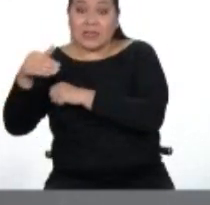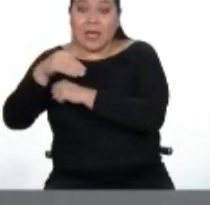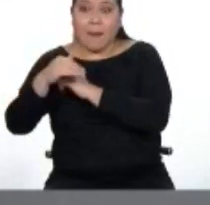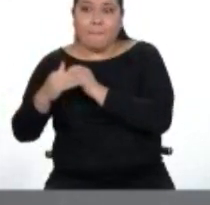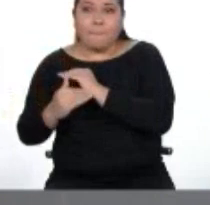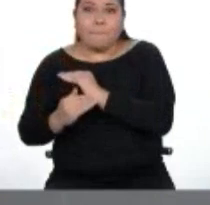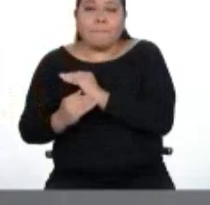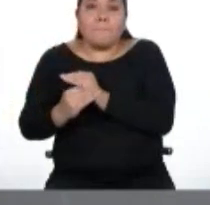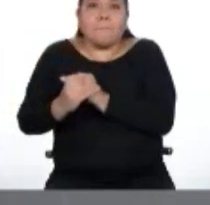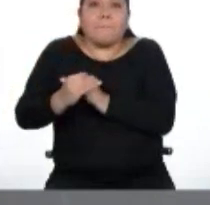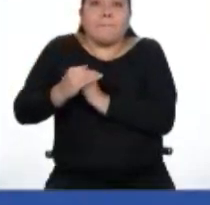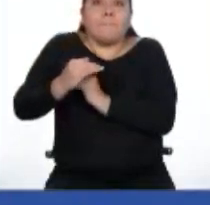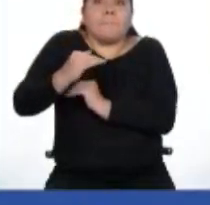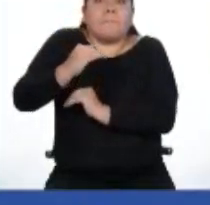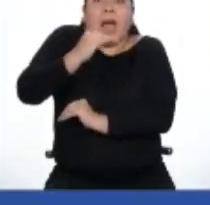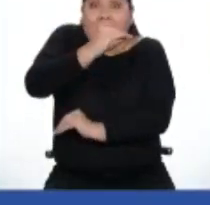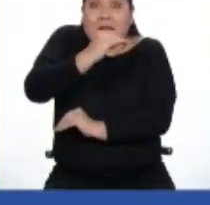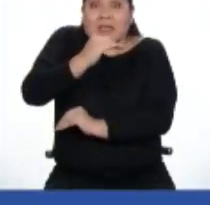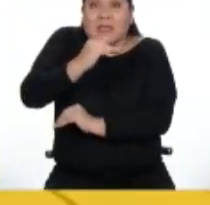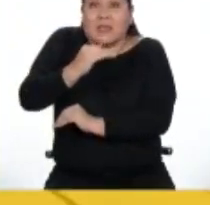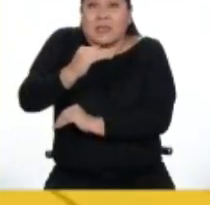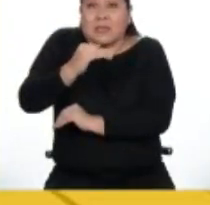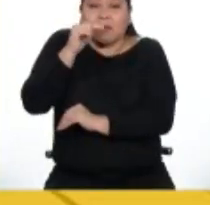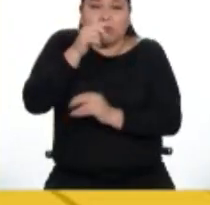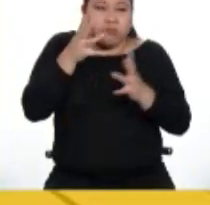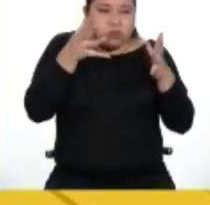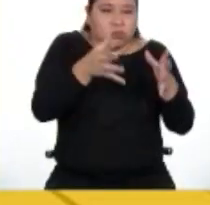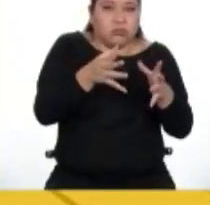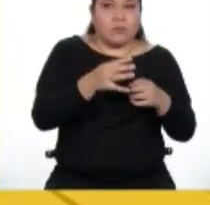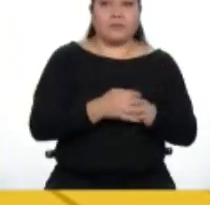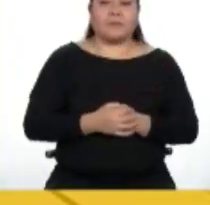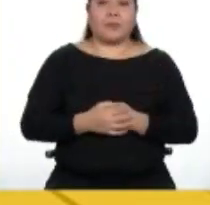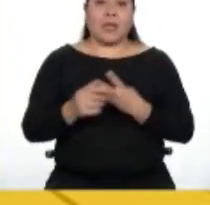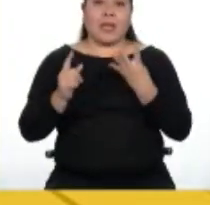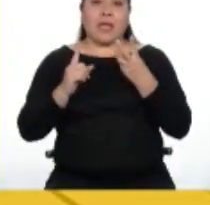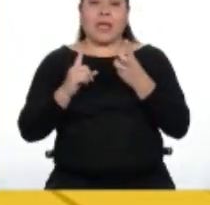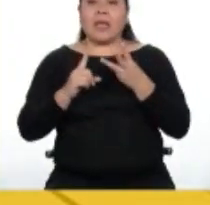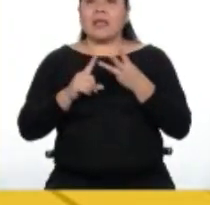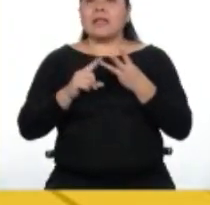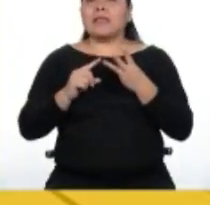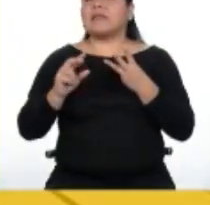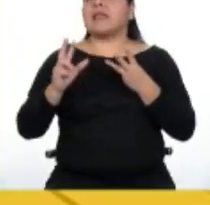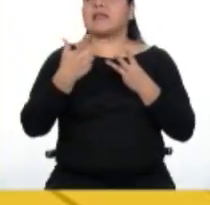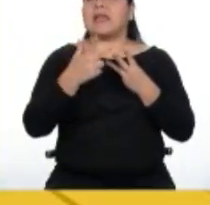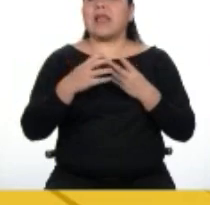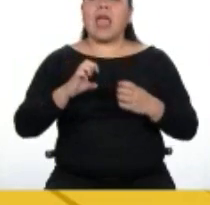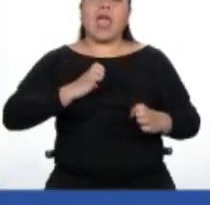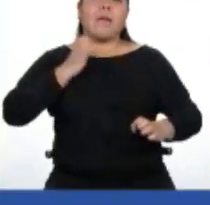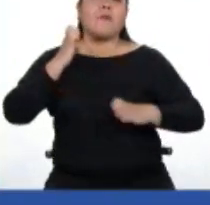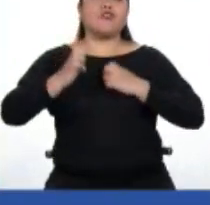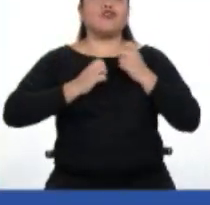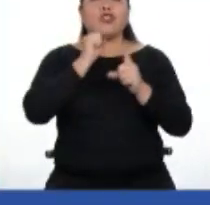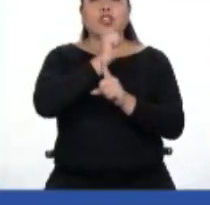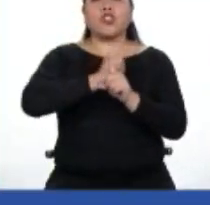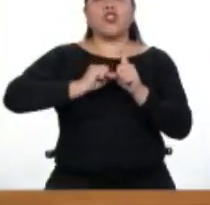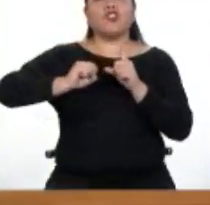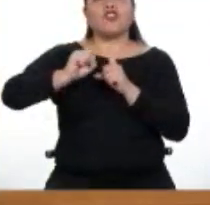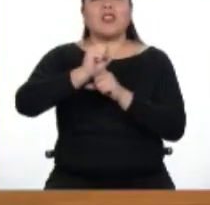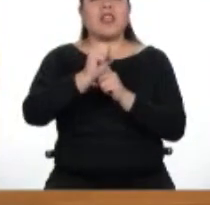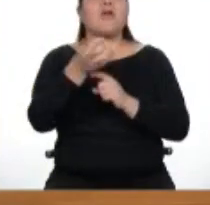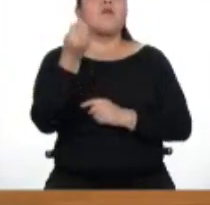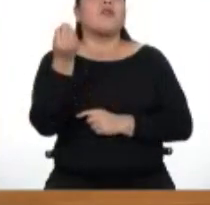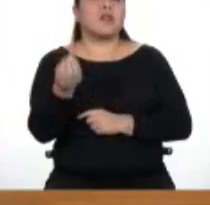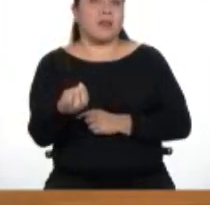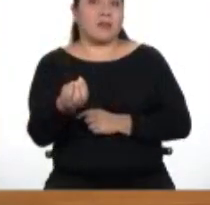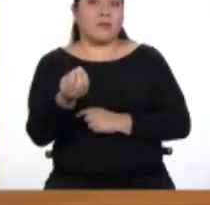intensidad o de especificidad. Finalmente, tenemos las emociones sociales. Son llamadas así porque